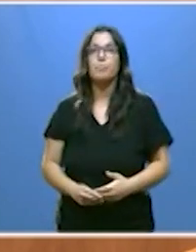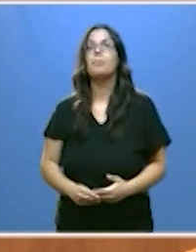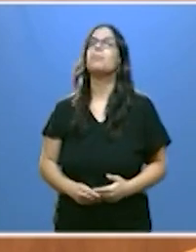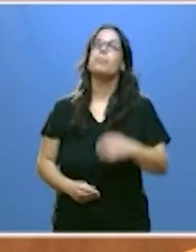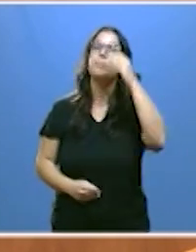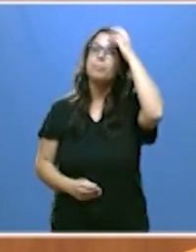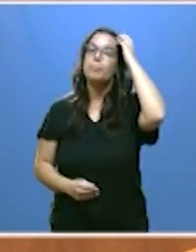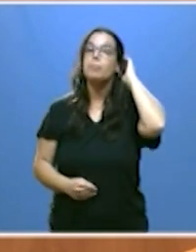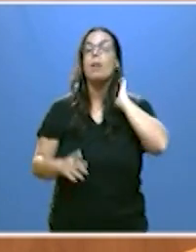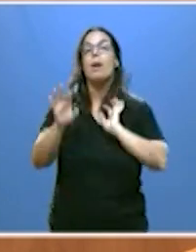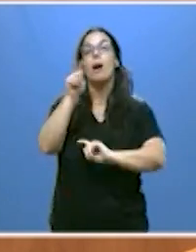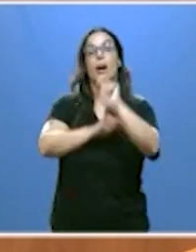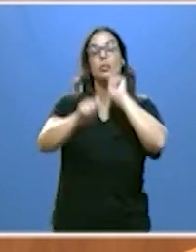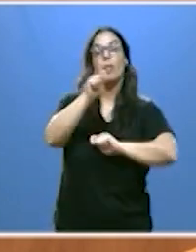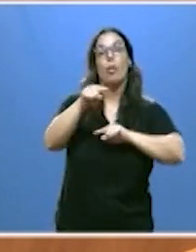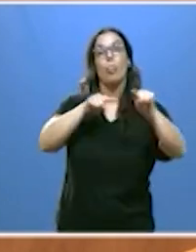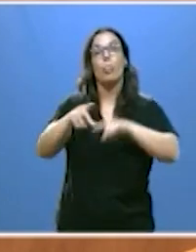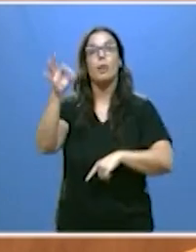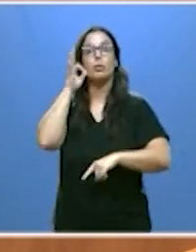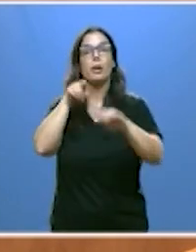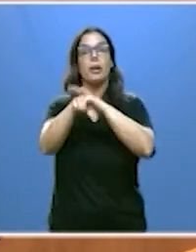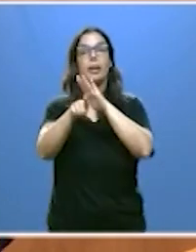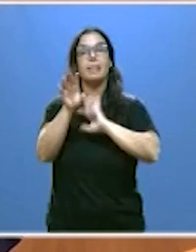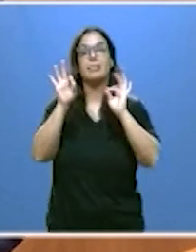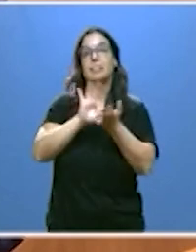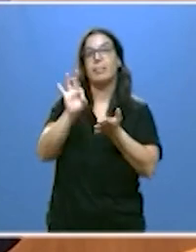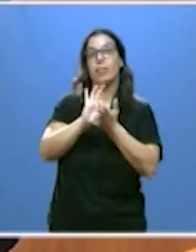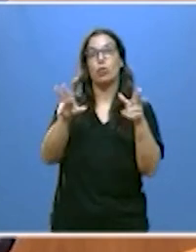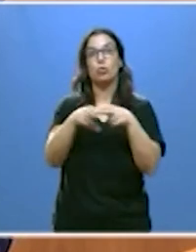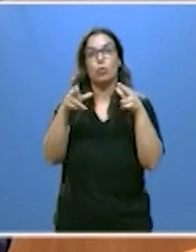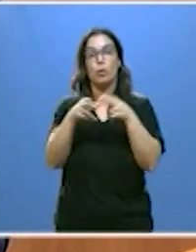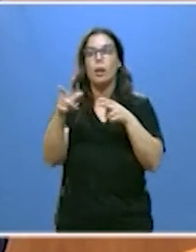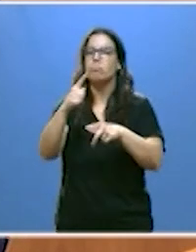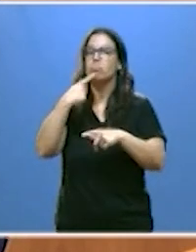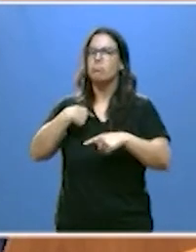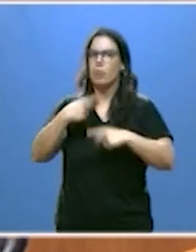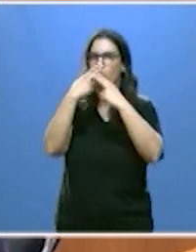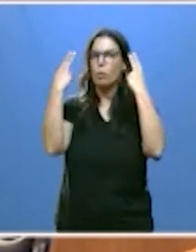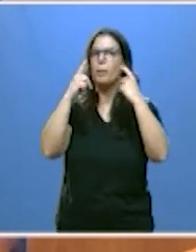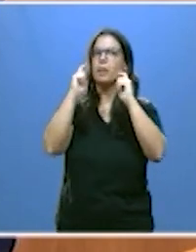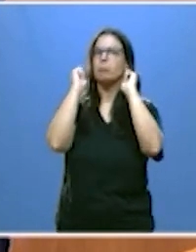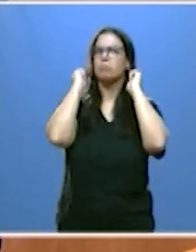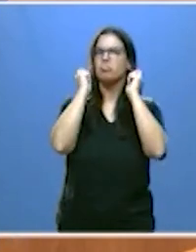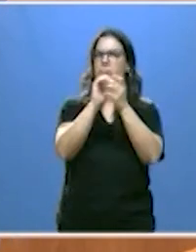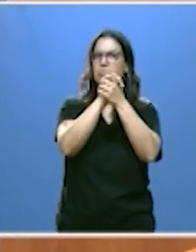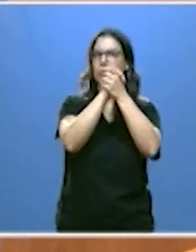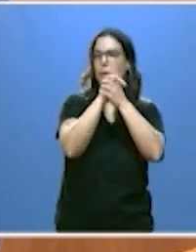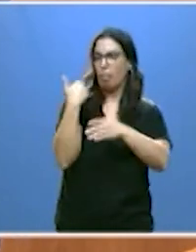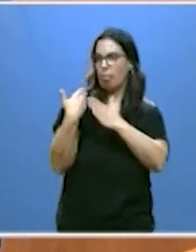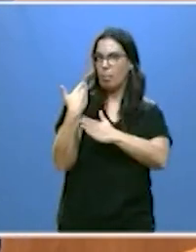Asociación de Directoras y Gerentes de Servicios Sociales nos ha felicitado públicamente hace unos días